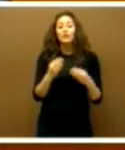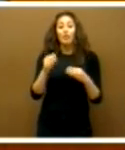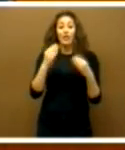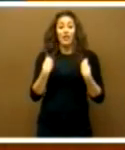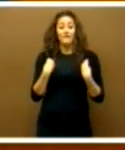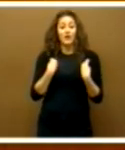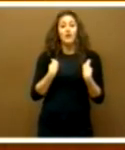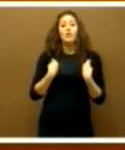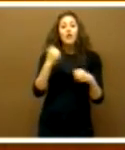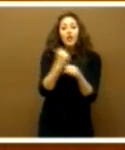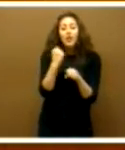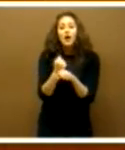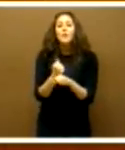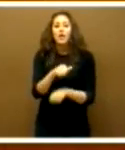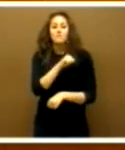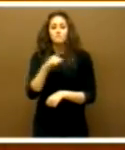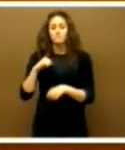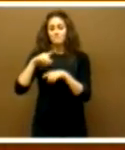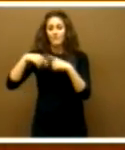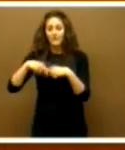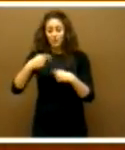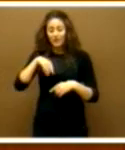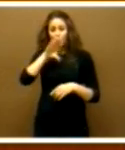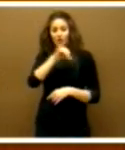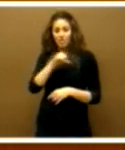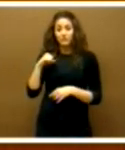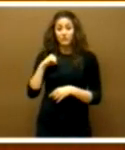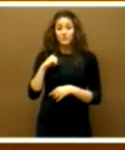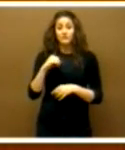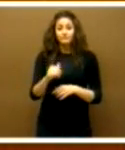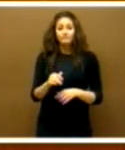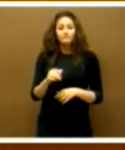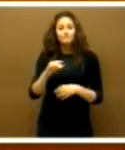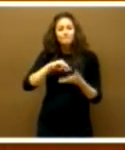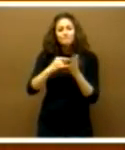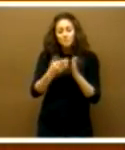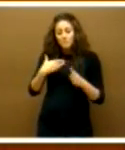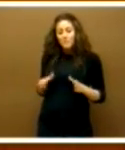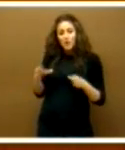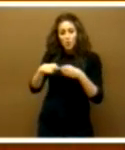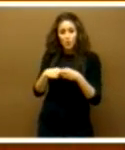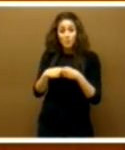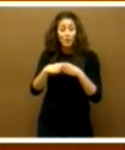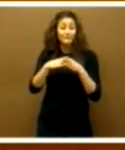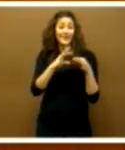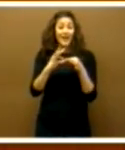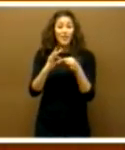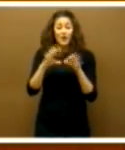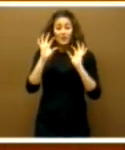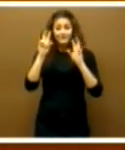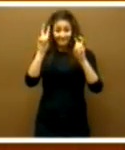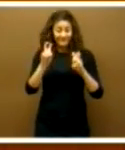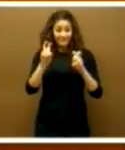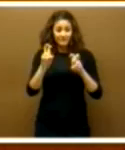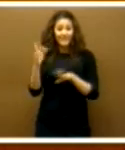laboral, familiar y personal en nuestra comunidad autónoma. Y, antes de iniciar el planteamiento que tiene mi grupo acerca de este tema,